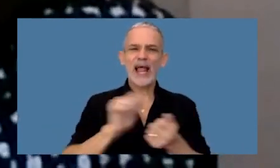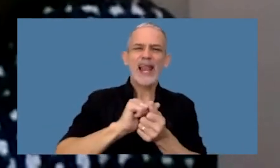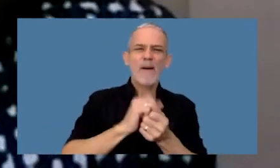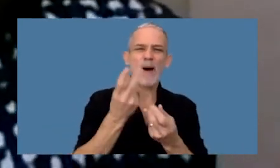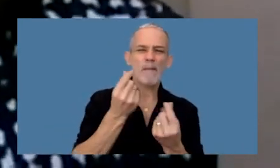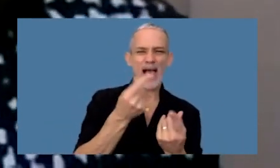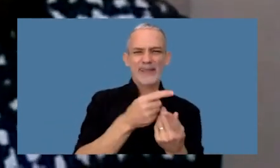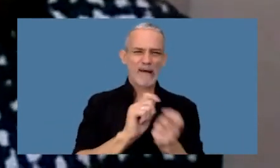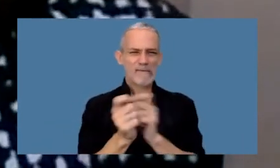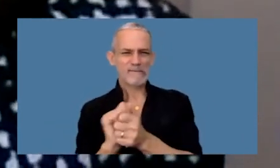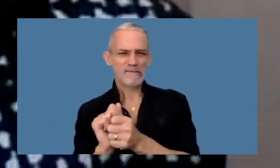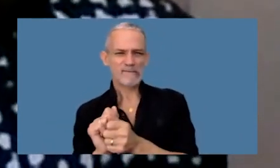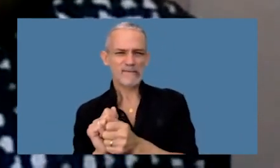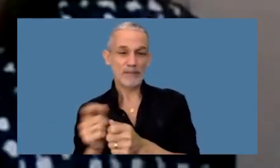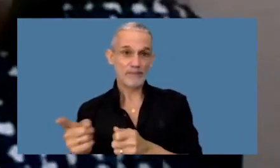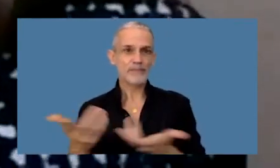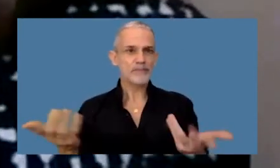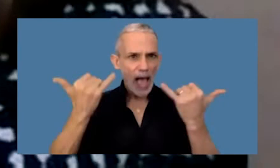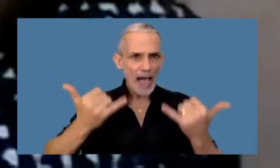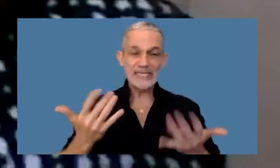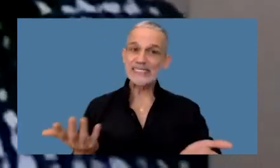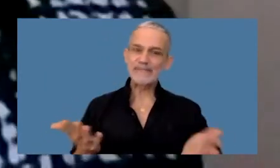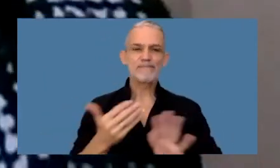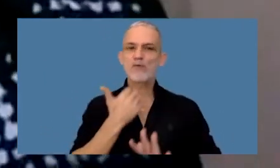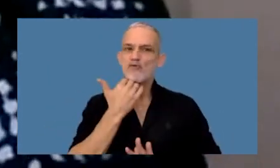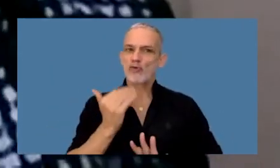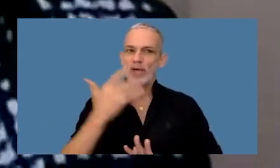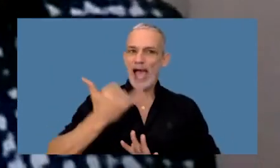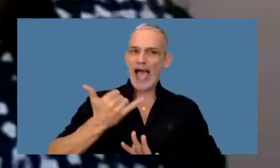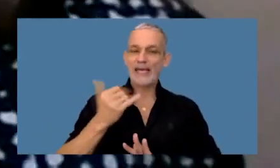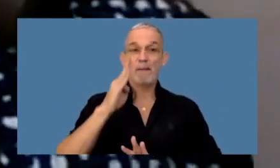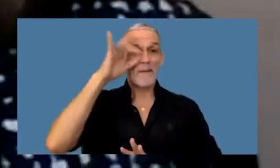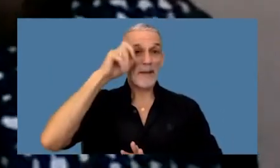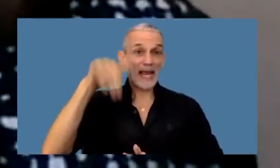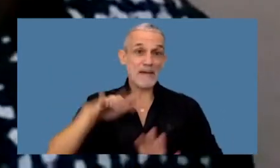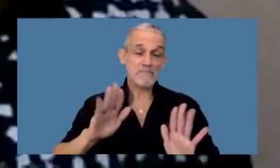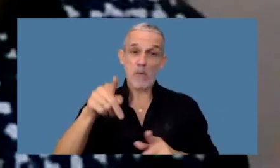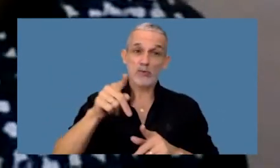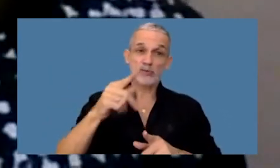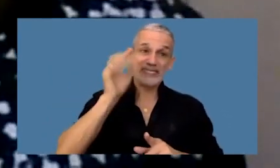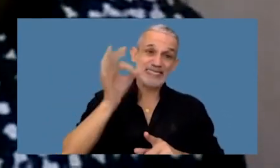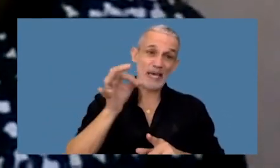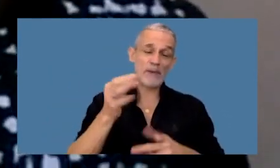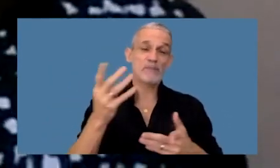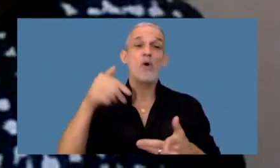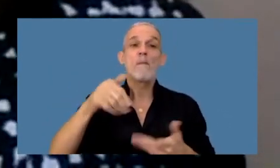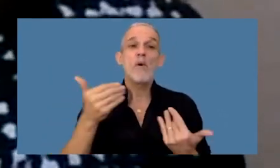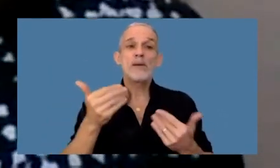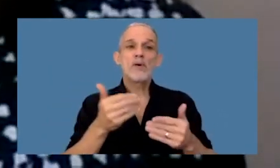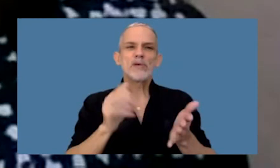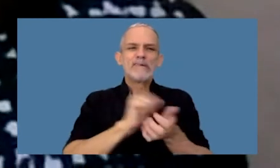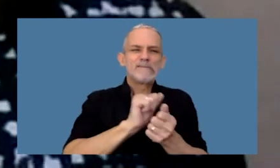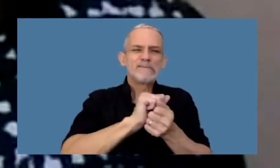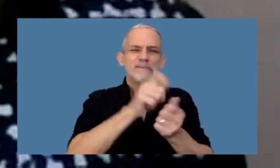activos no sé si existe algo que entiendas hoy que podremos llegar a utilizar